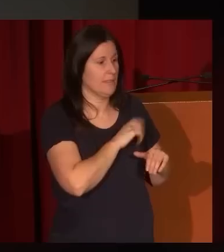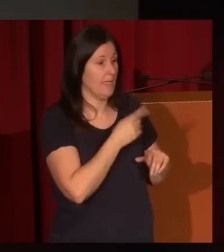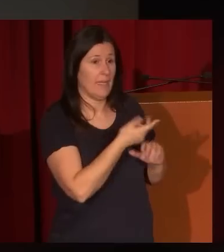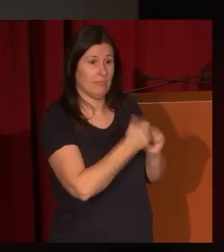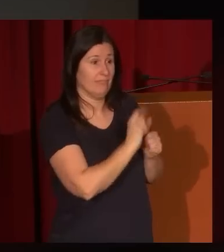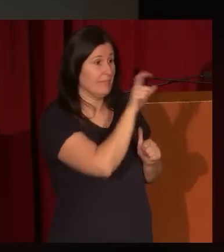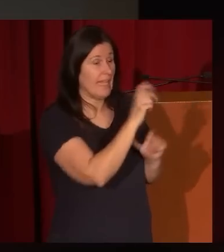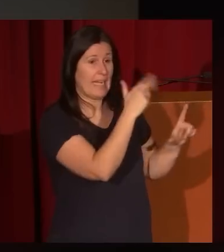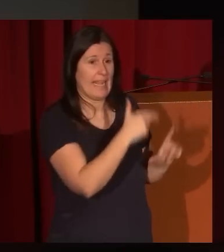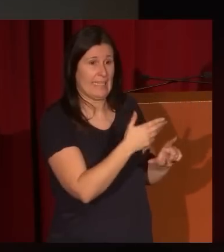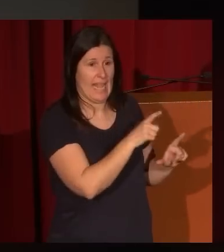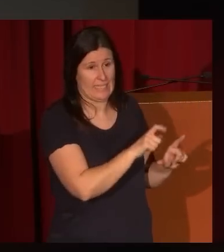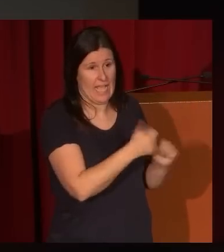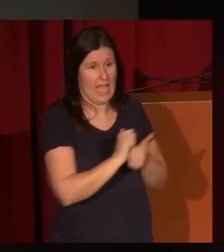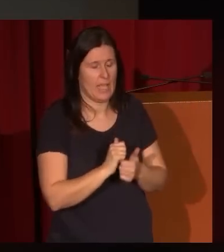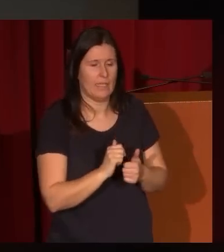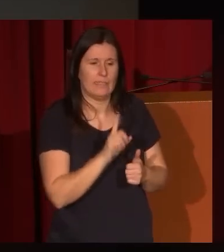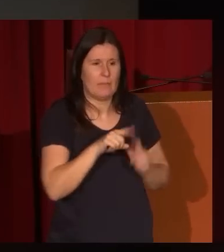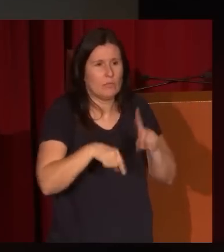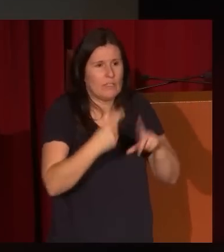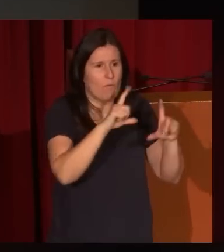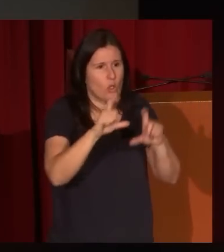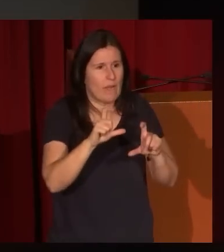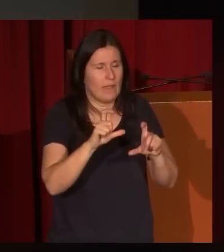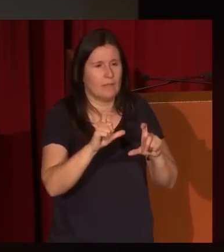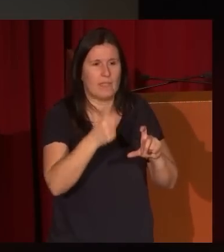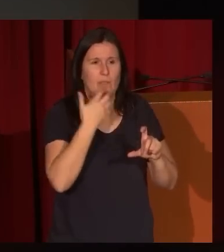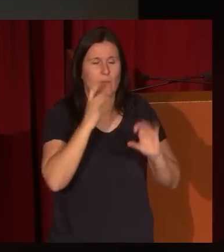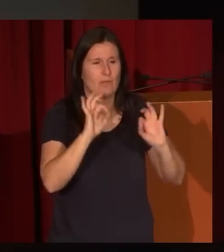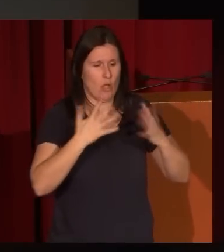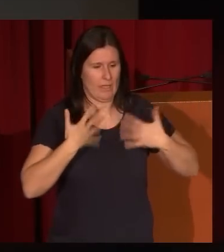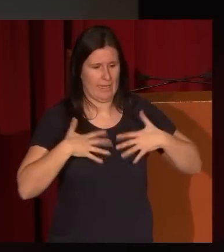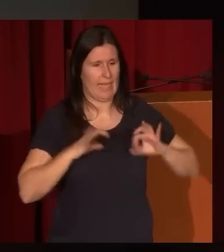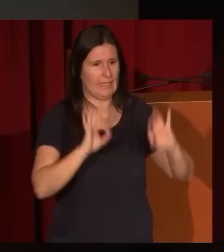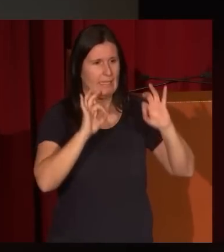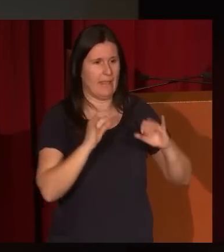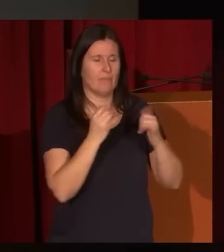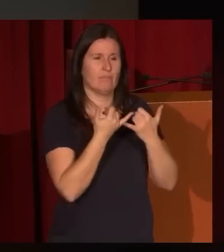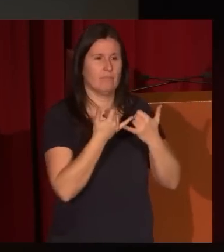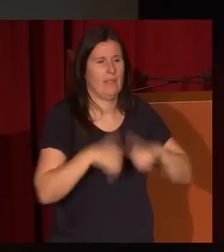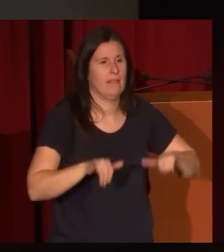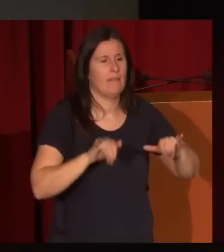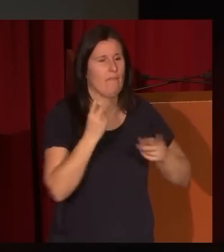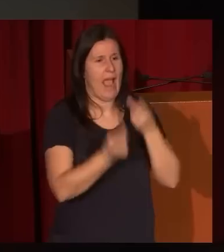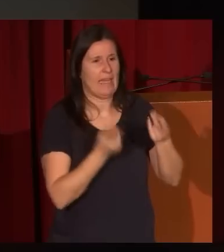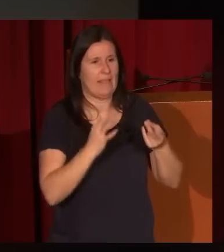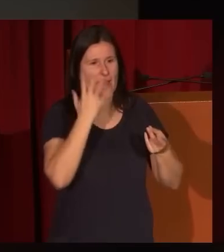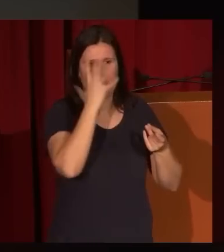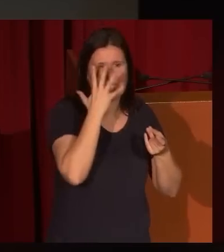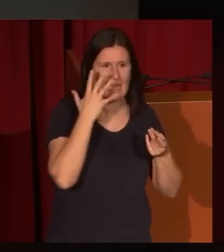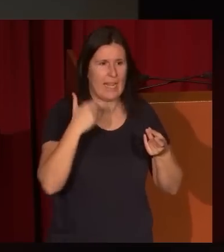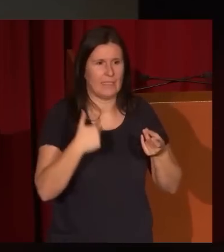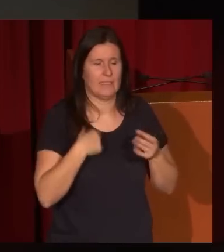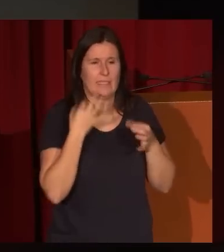caso, y bien luego en fotografía, sobre todo en traje de baile de máscaras, de baile de máscara, casi siempre a la